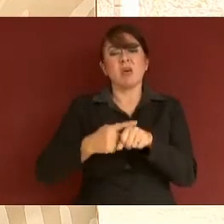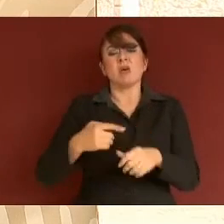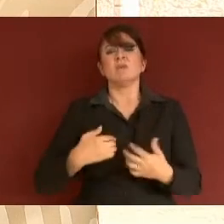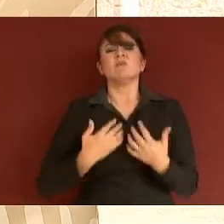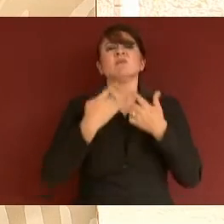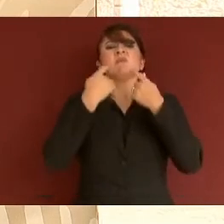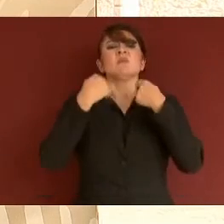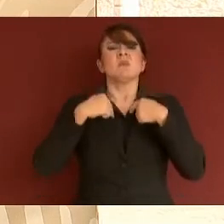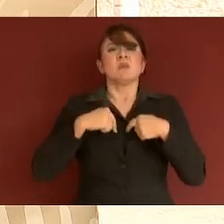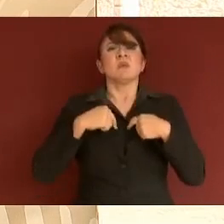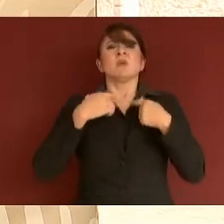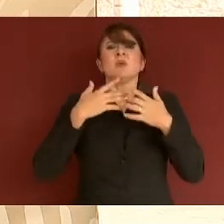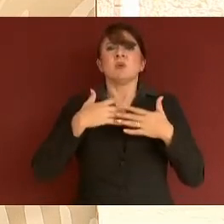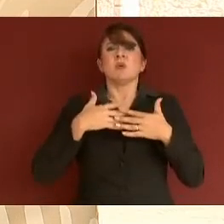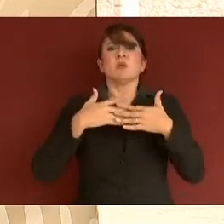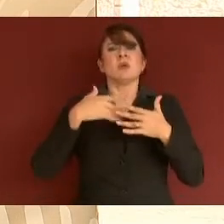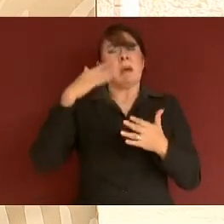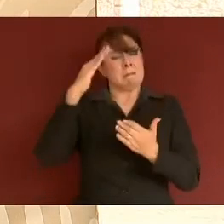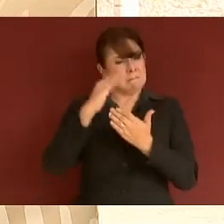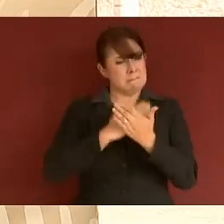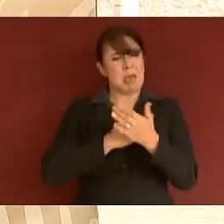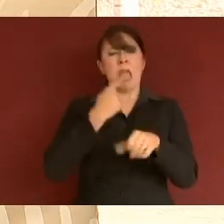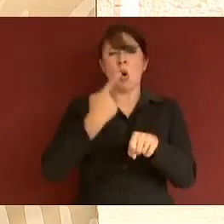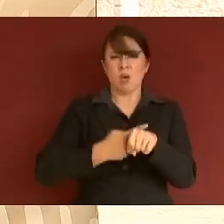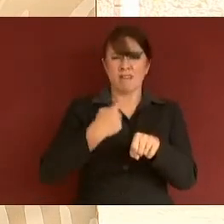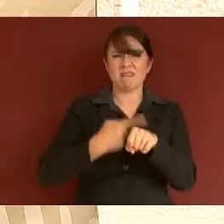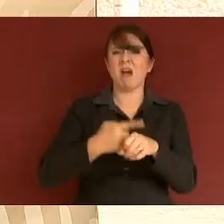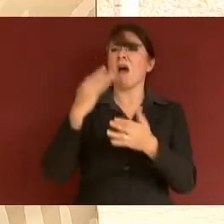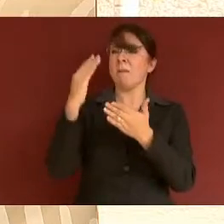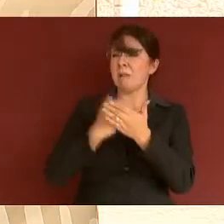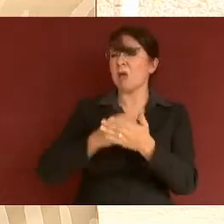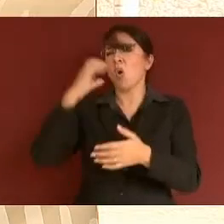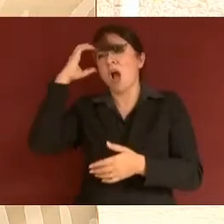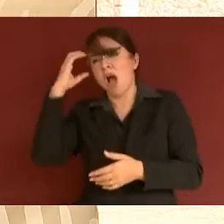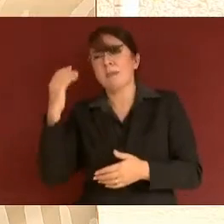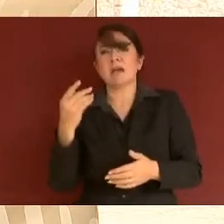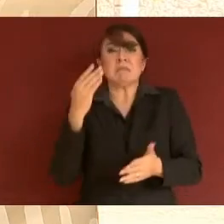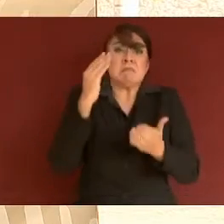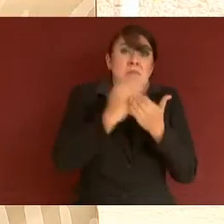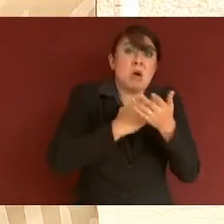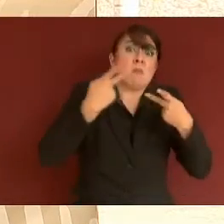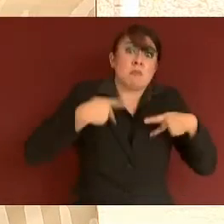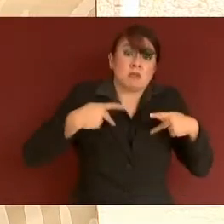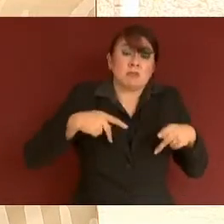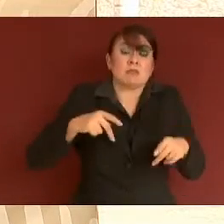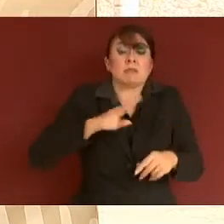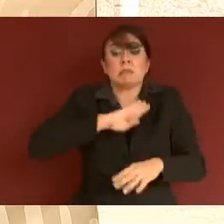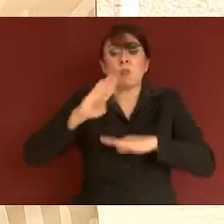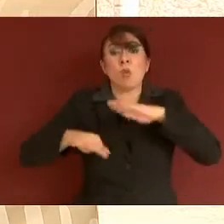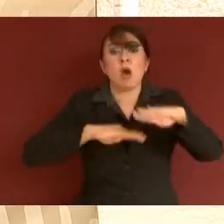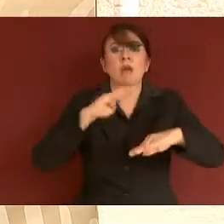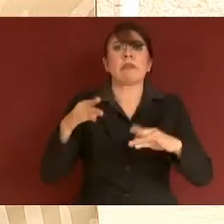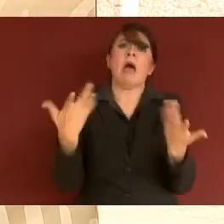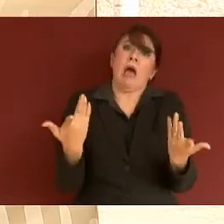menos de camas, 25% menos de gente que fallece. Es muy importante invertir en el tema del agua.